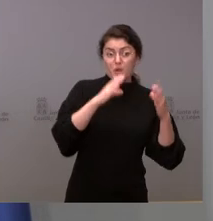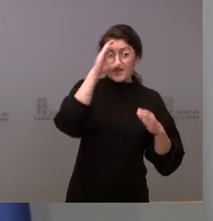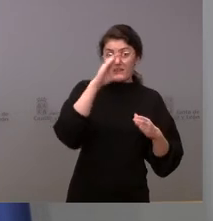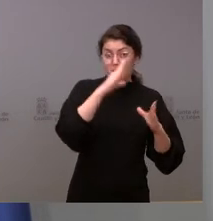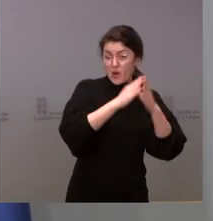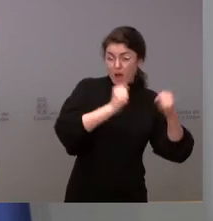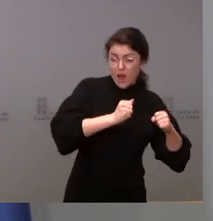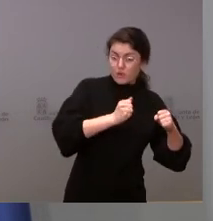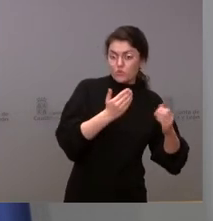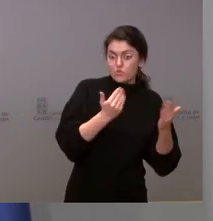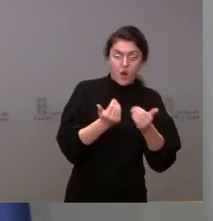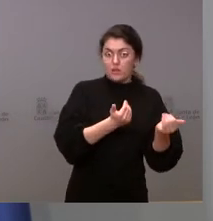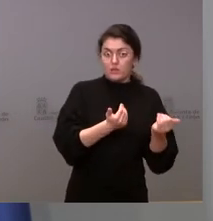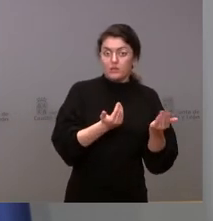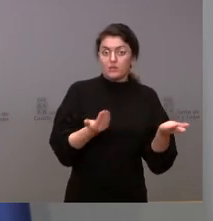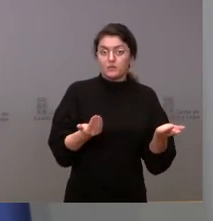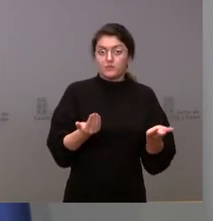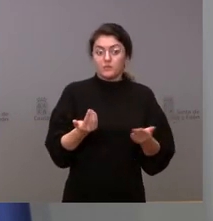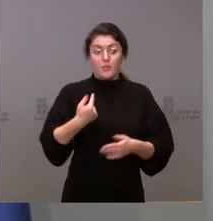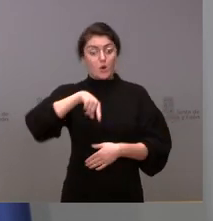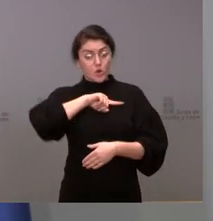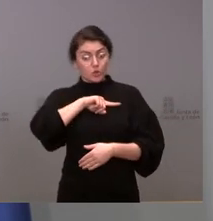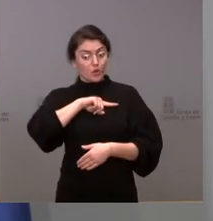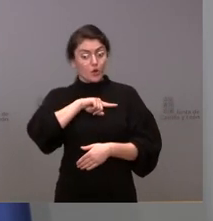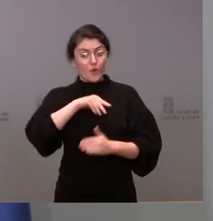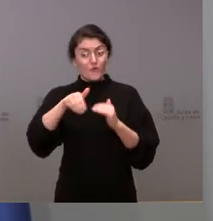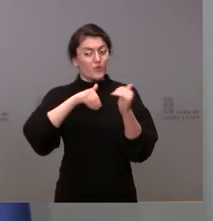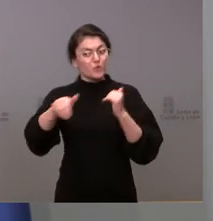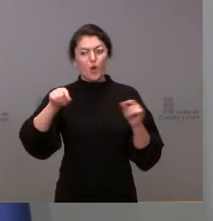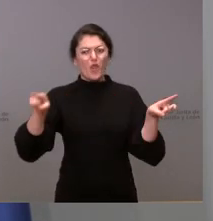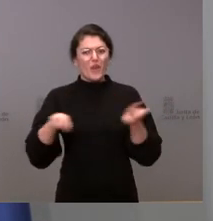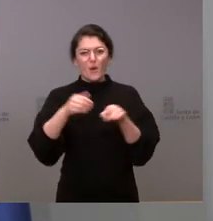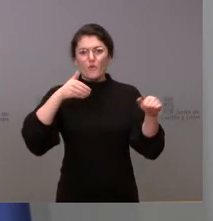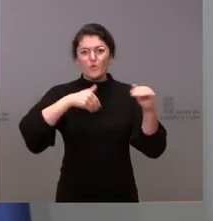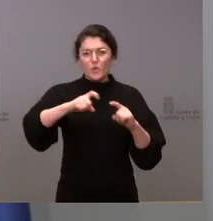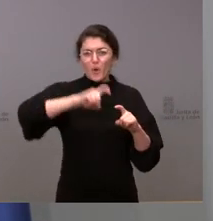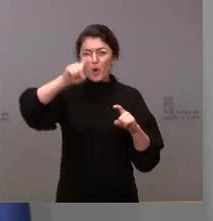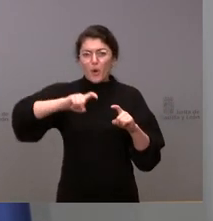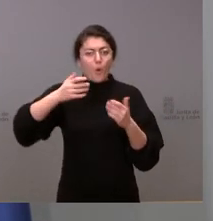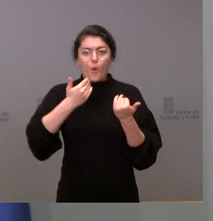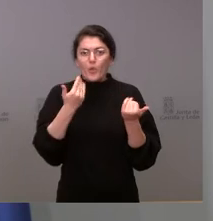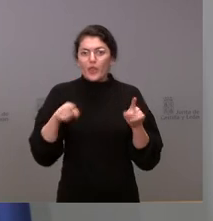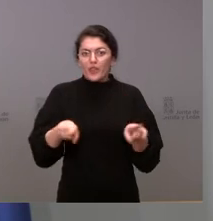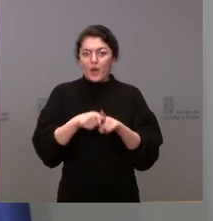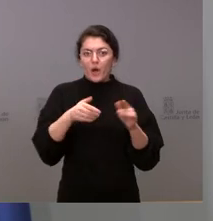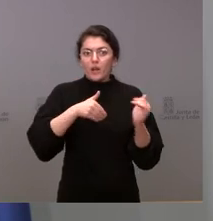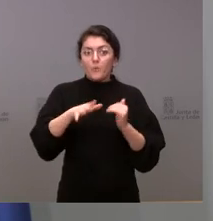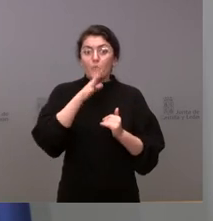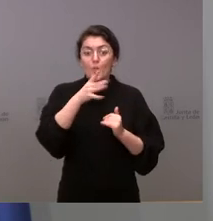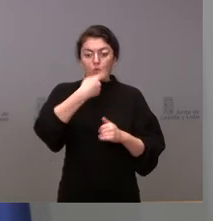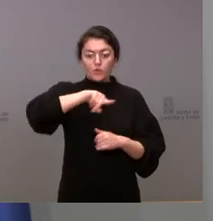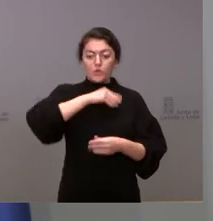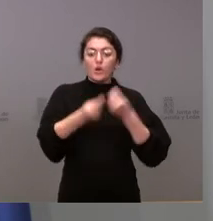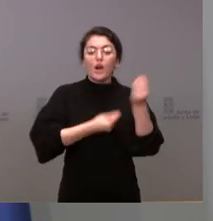corresponde a la Junta de Castilla y León sea cual sea la evolución futura de la pandemia el crear las mejores condiciones para estar preparados